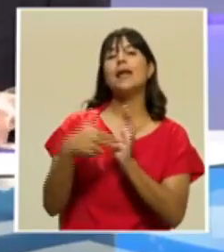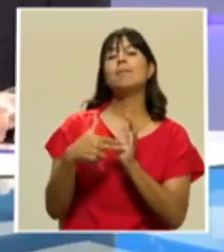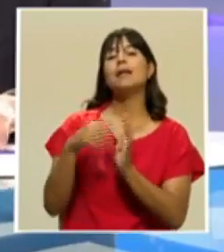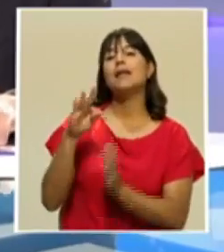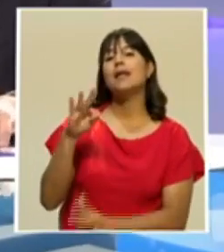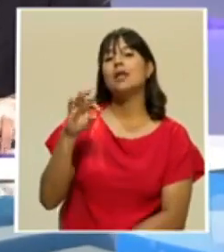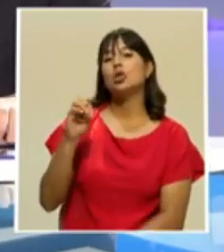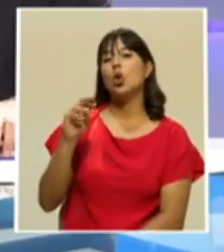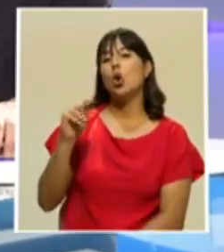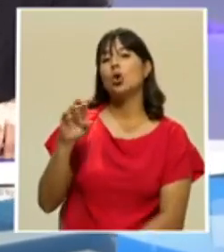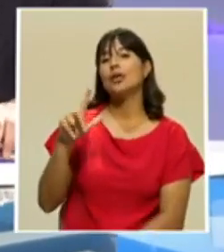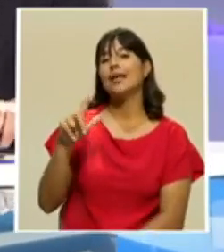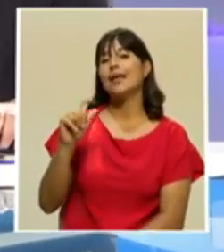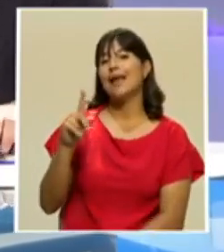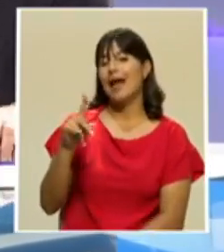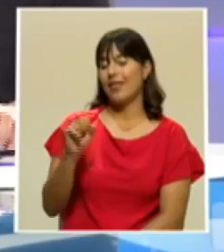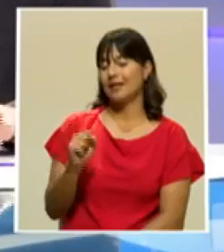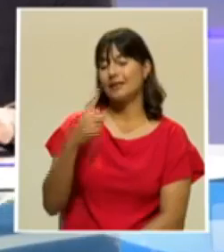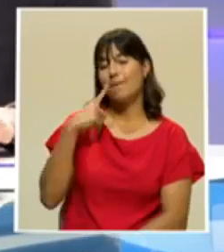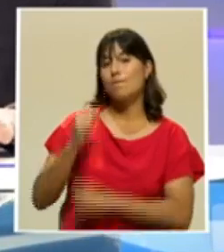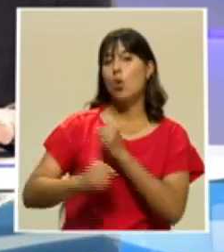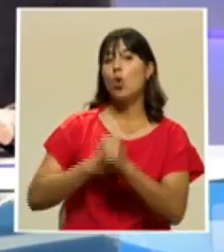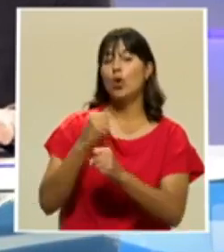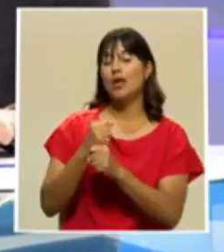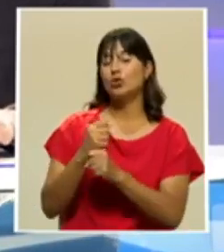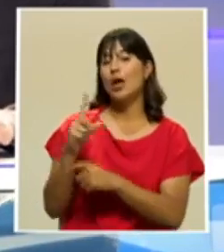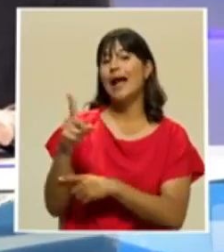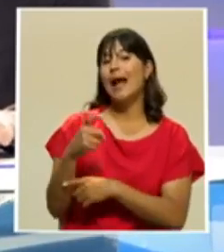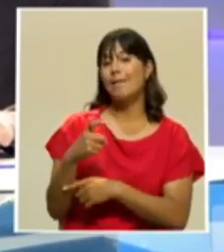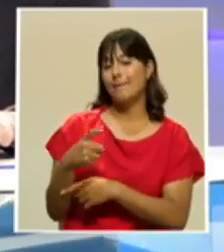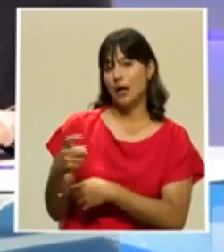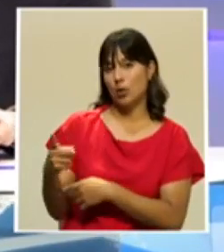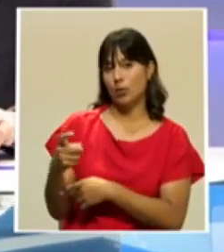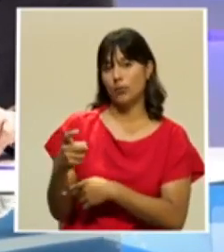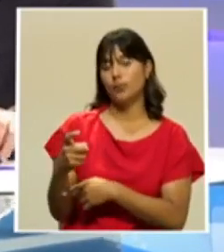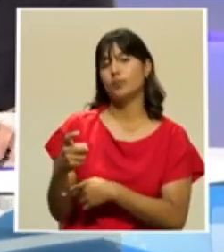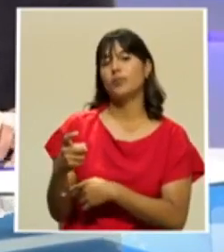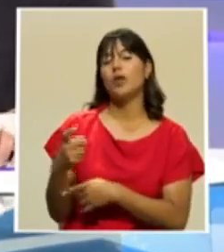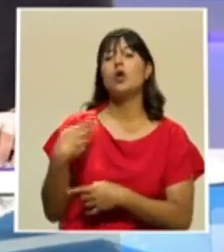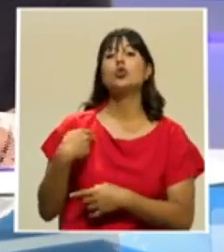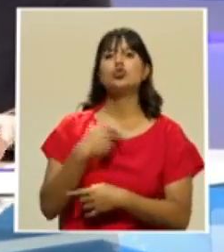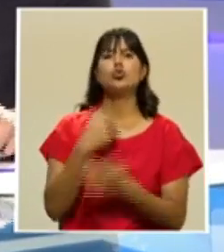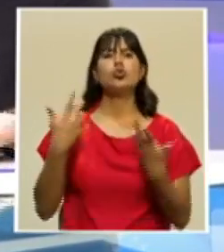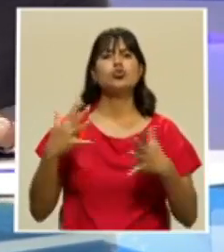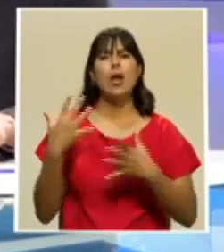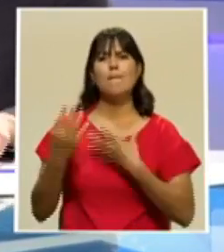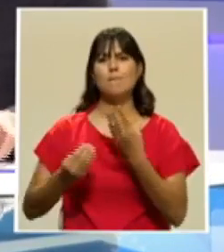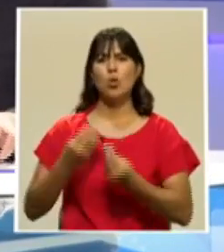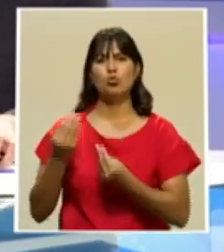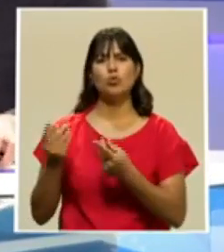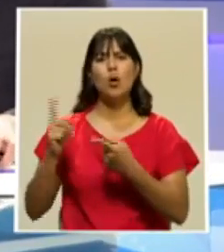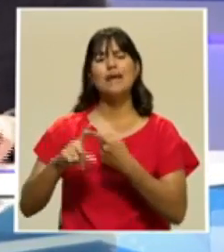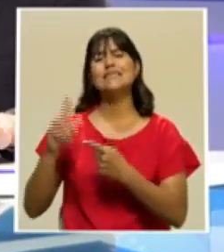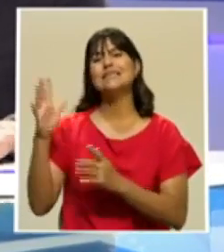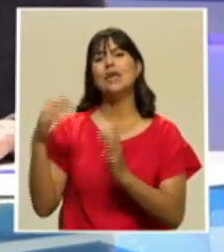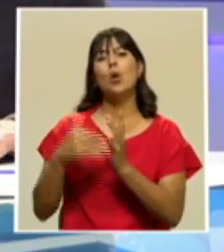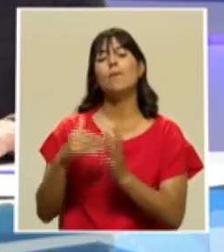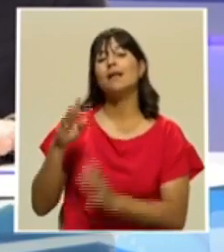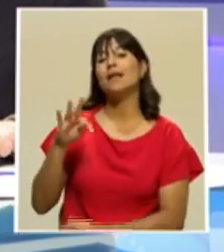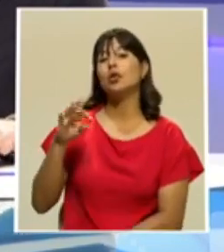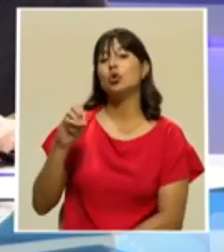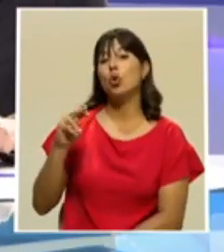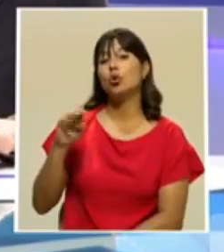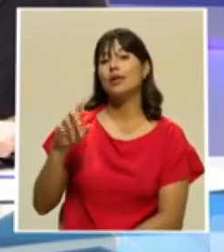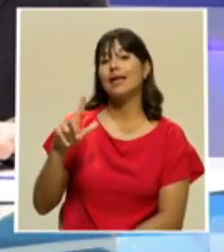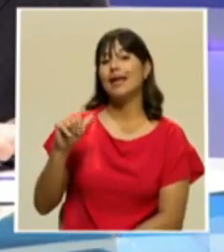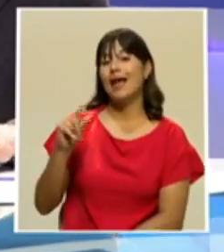toneladas métricas al año de camarón cultivado. Hemos llegado a producir inclusive 5.000 toneladas métricas de